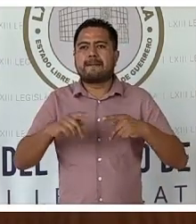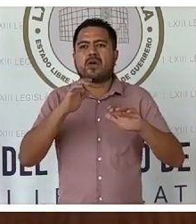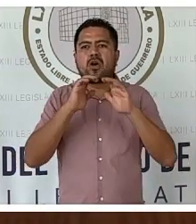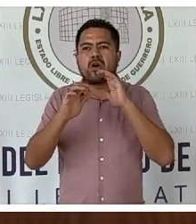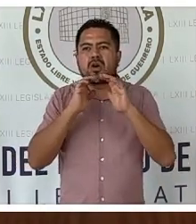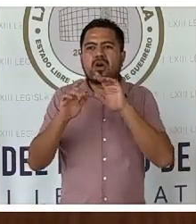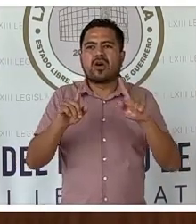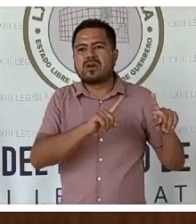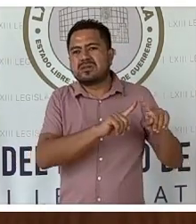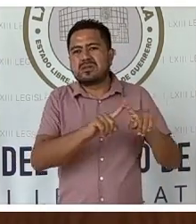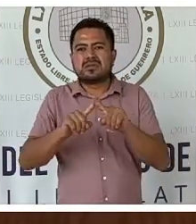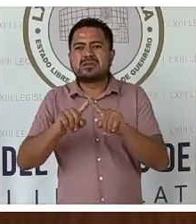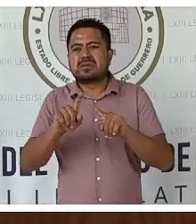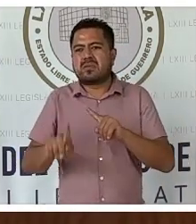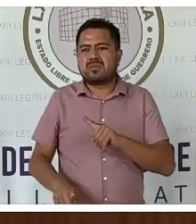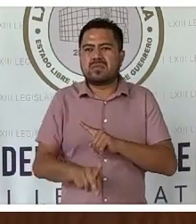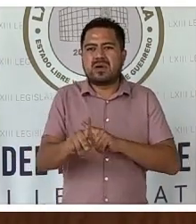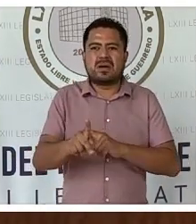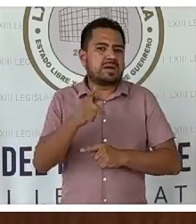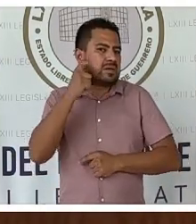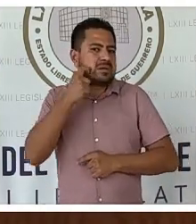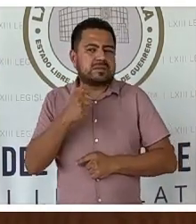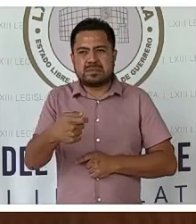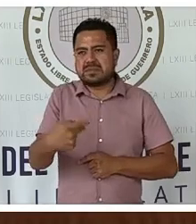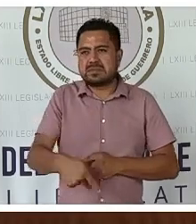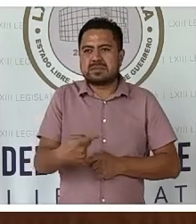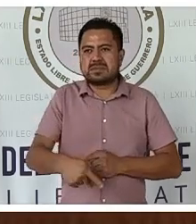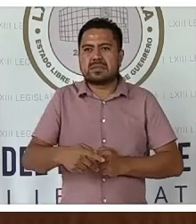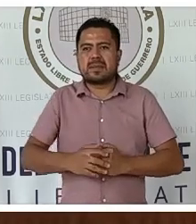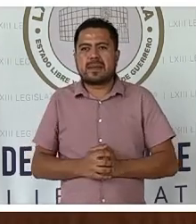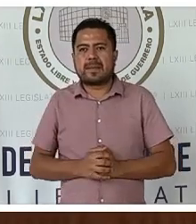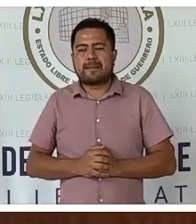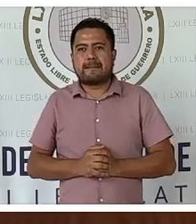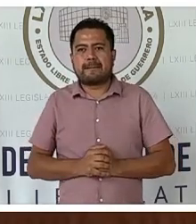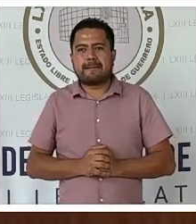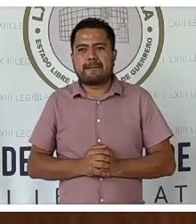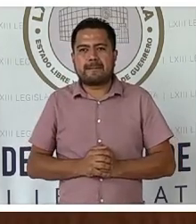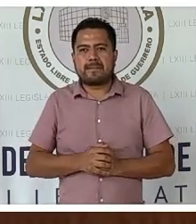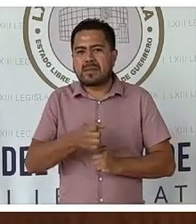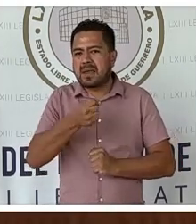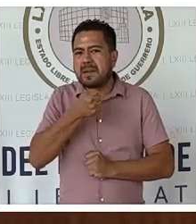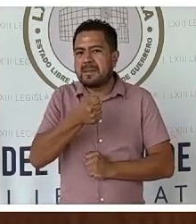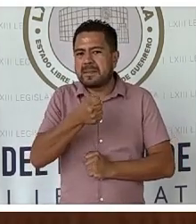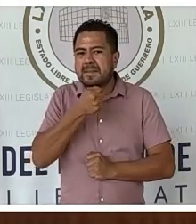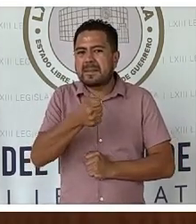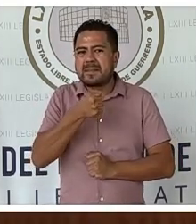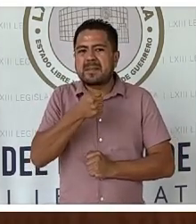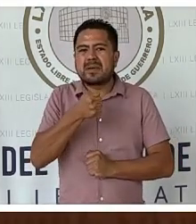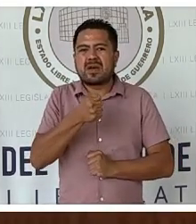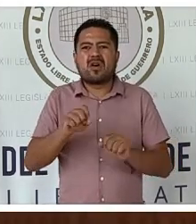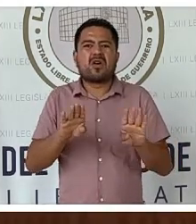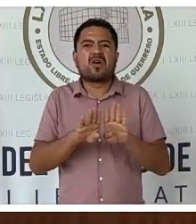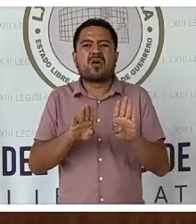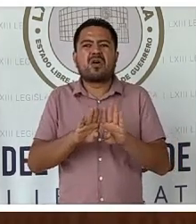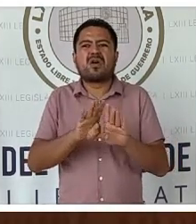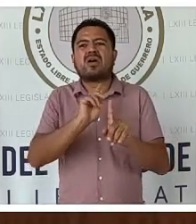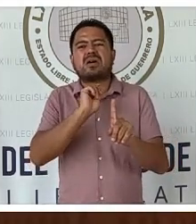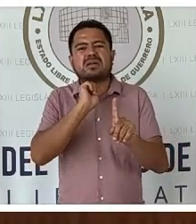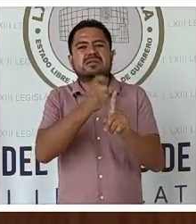comunicación y pueblo de Guerrero. El periodismo como un medio